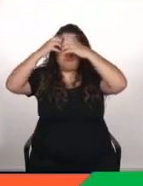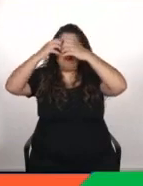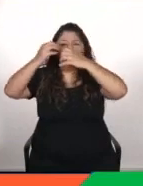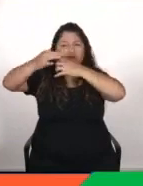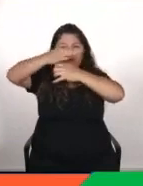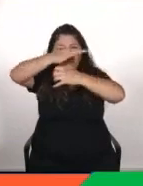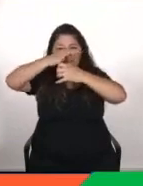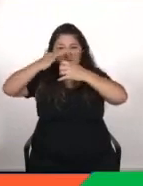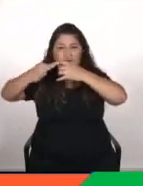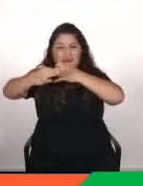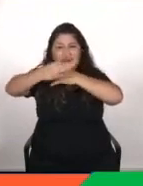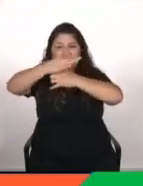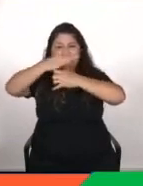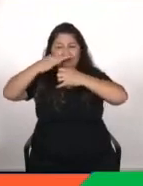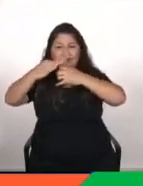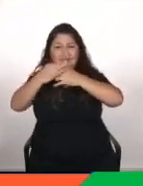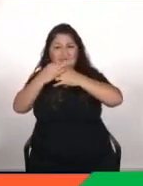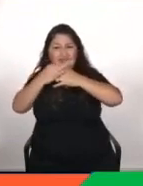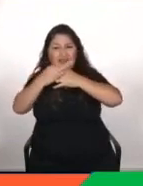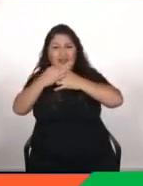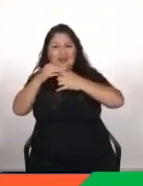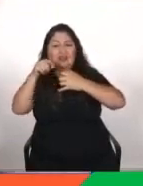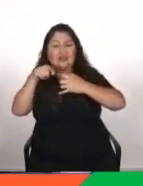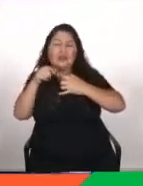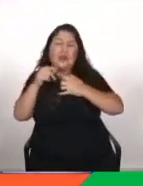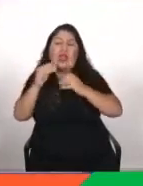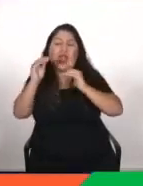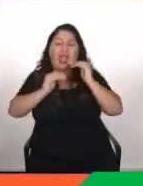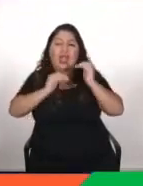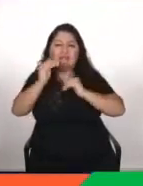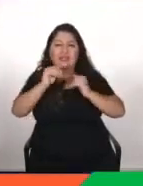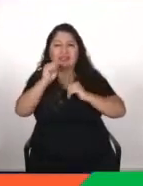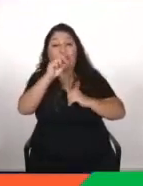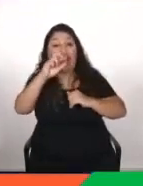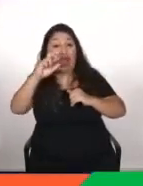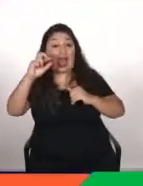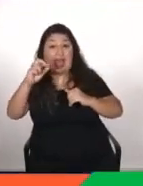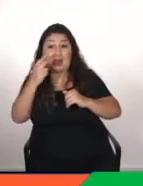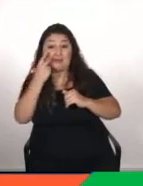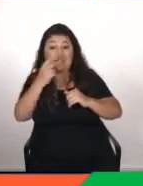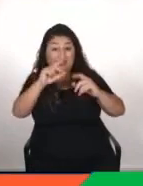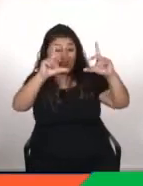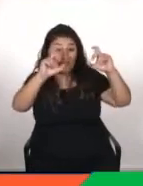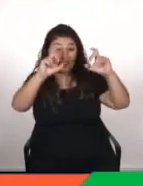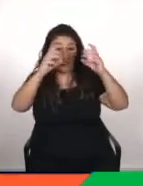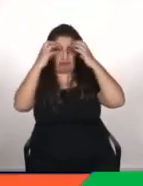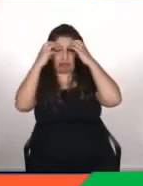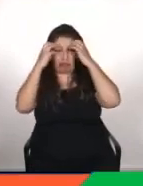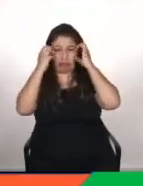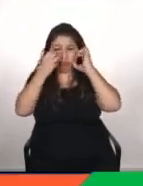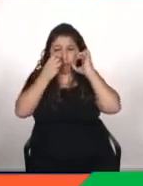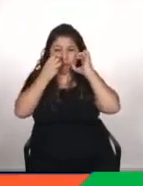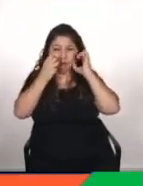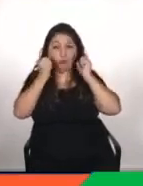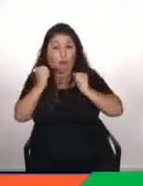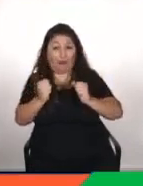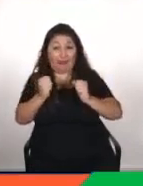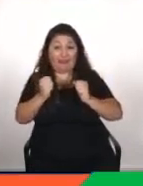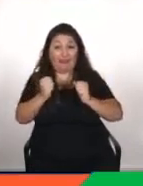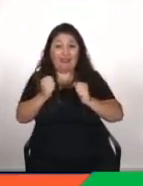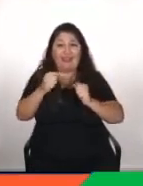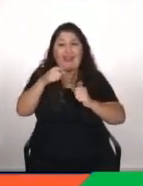contenido y entonces pues encuentras estas aplicaciones tan graciosas de envejecerte la cara que tú a priori dirías bueno eso tiene una